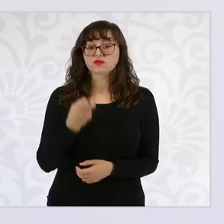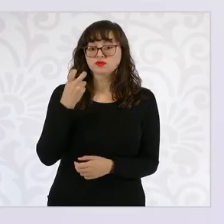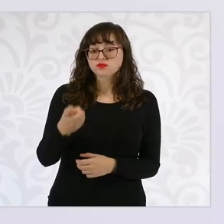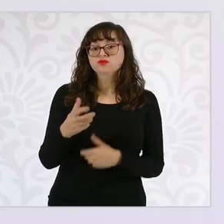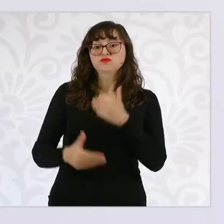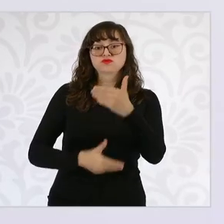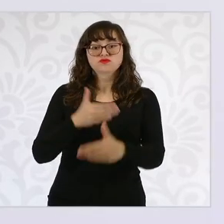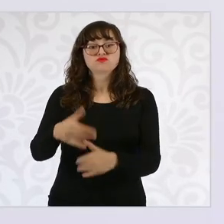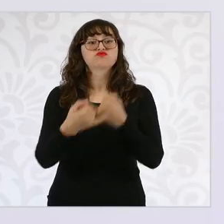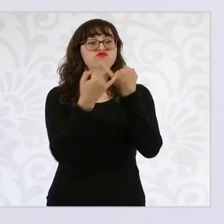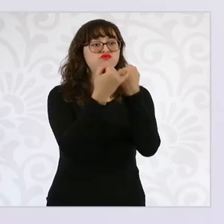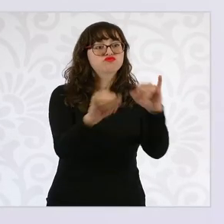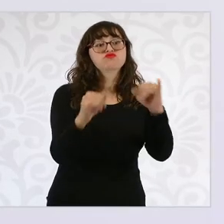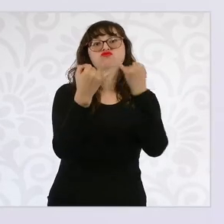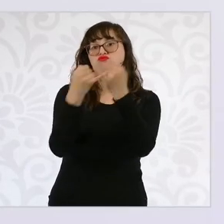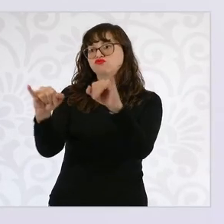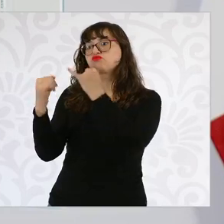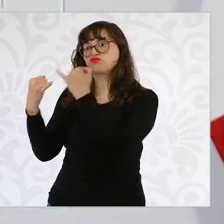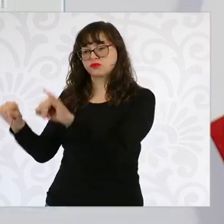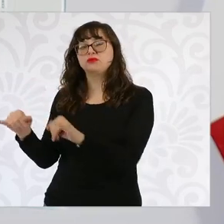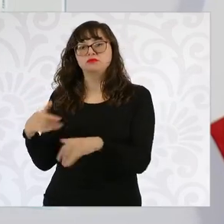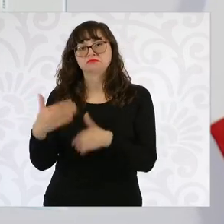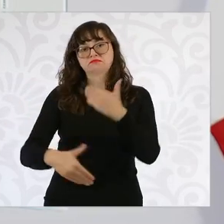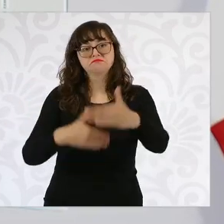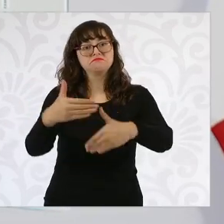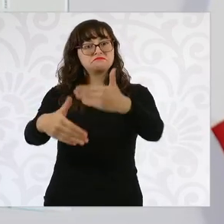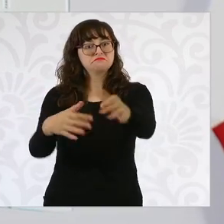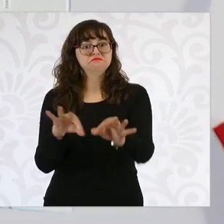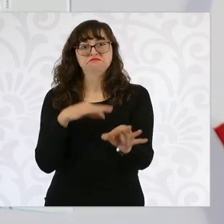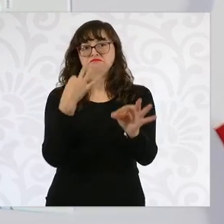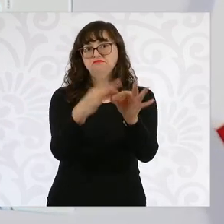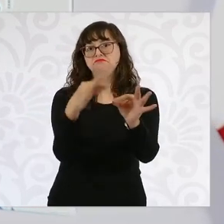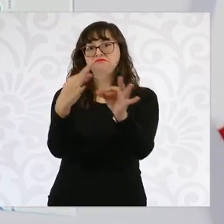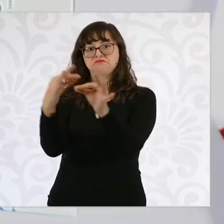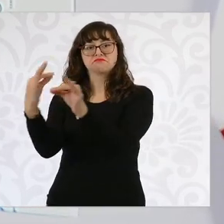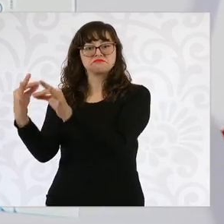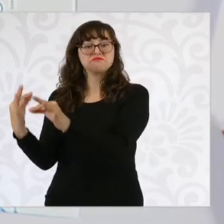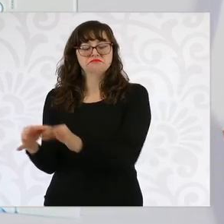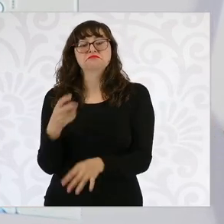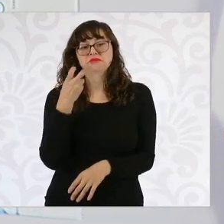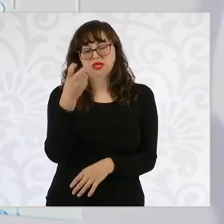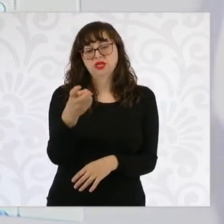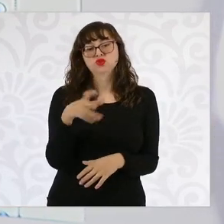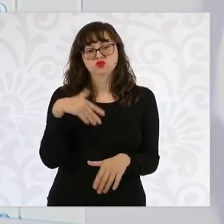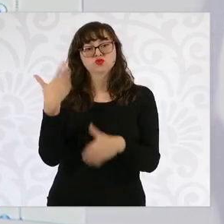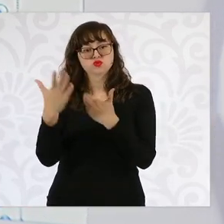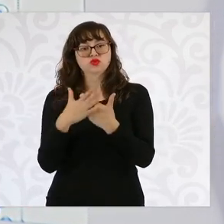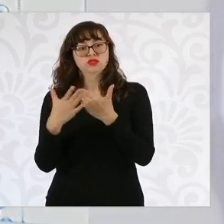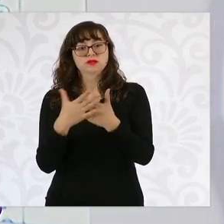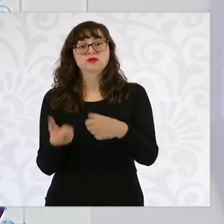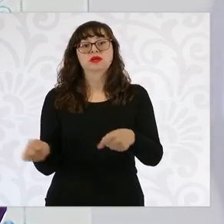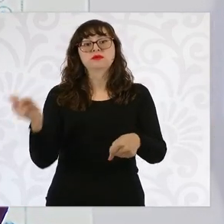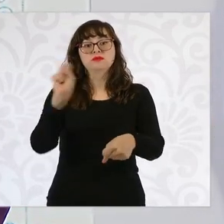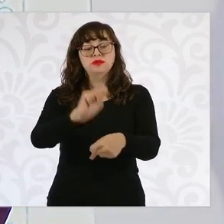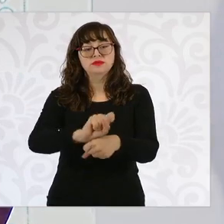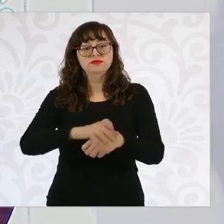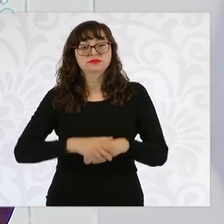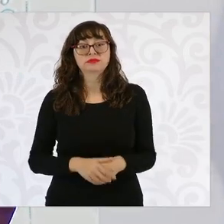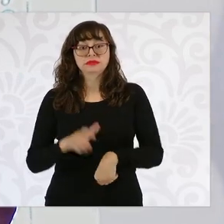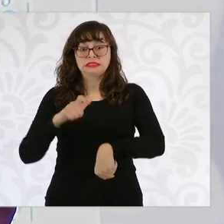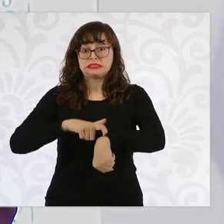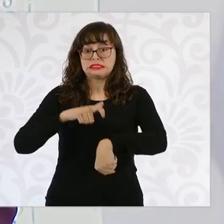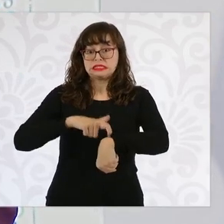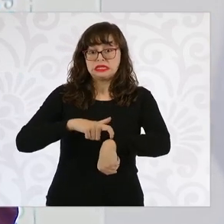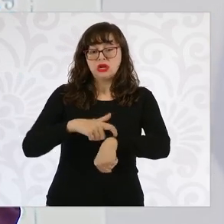López Obrador y cerrar con estas inauguraciones. Entonces, una parte la vamos a dedicar a ella. Bueno, vamos a cerrar. Ya son